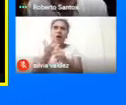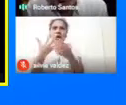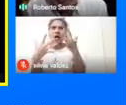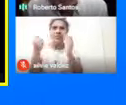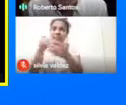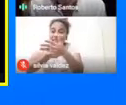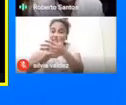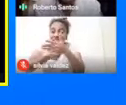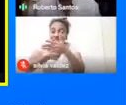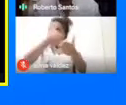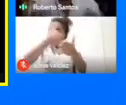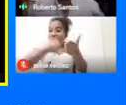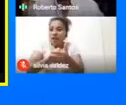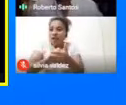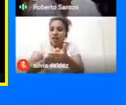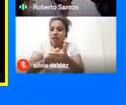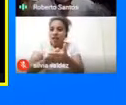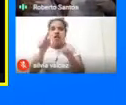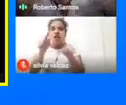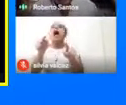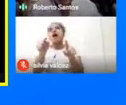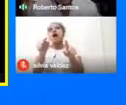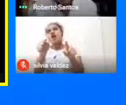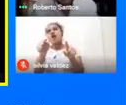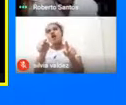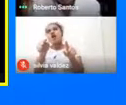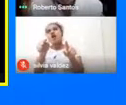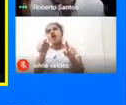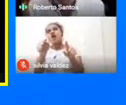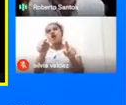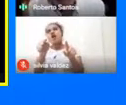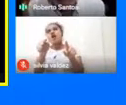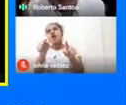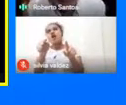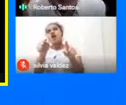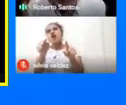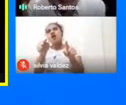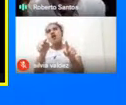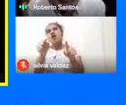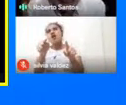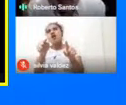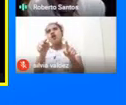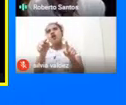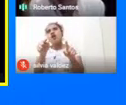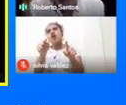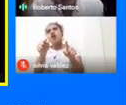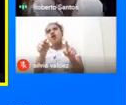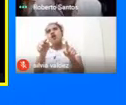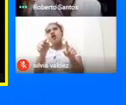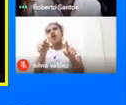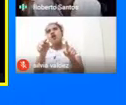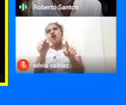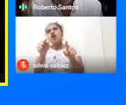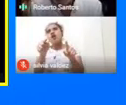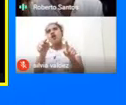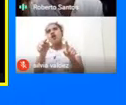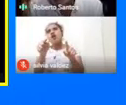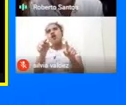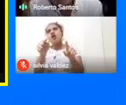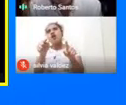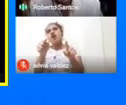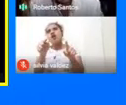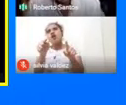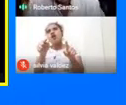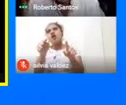Como esos nombres Muisca Nos daban Las claves De lo que el territorio Nos quiere contar Porque los